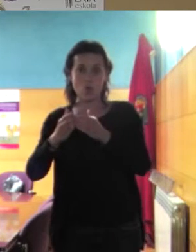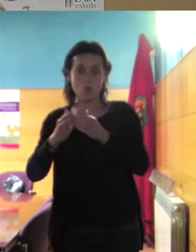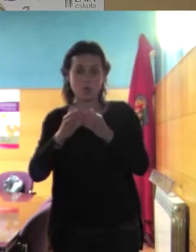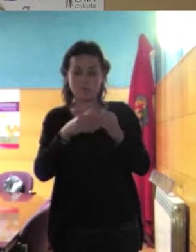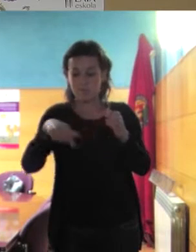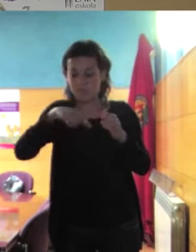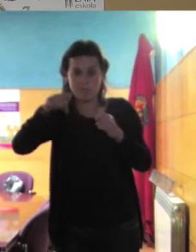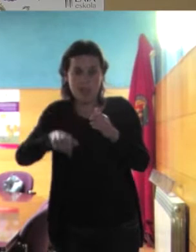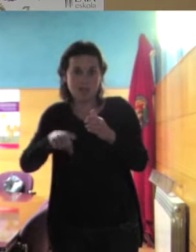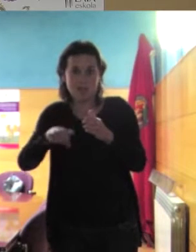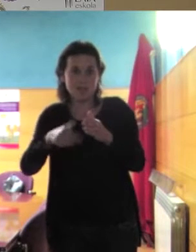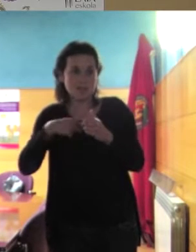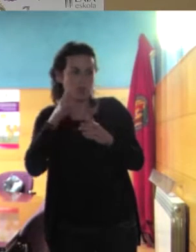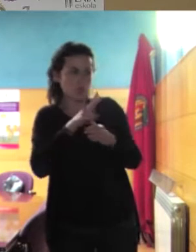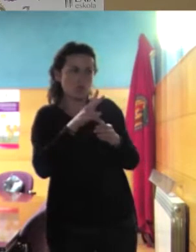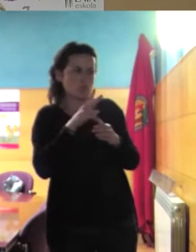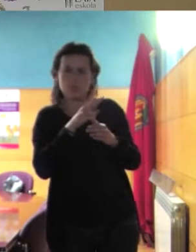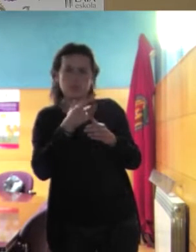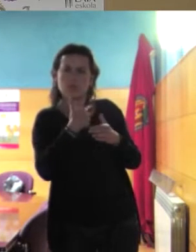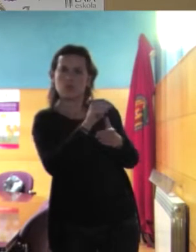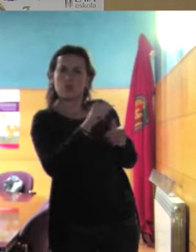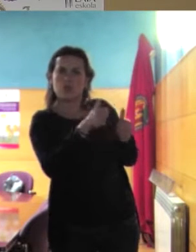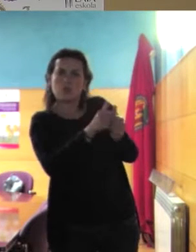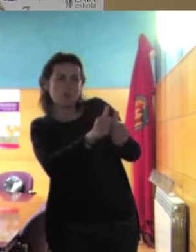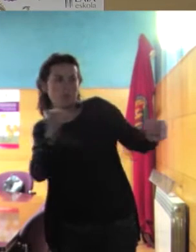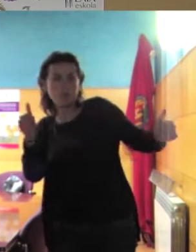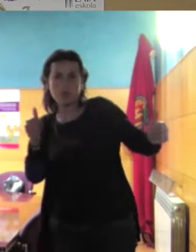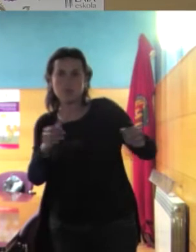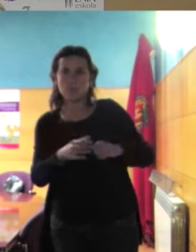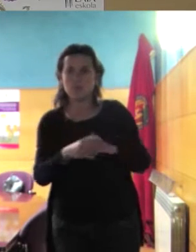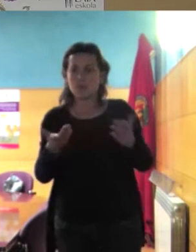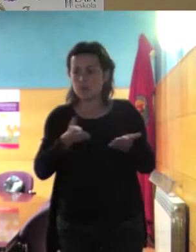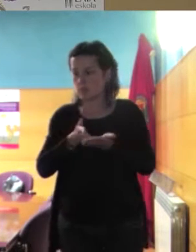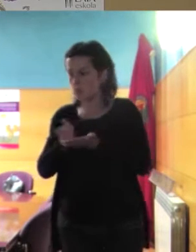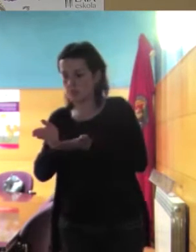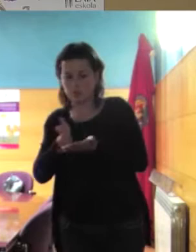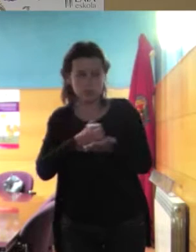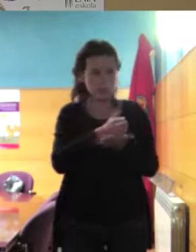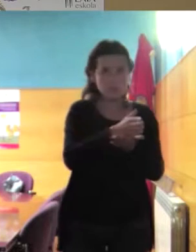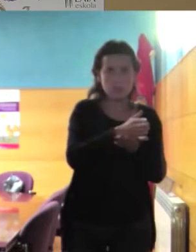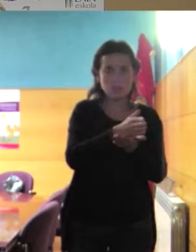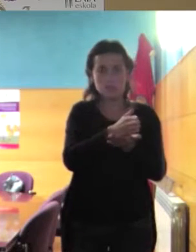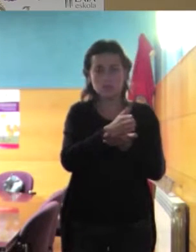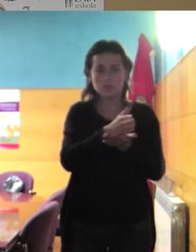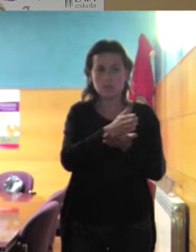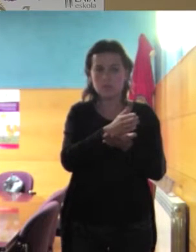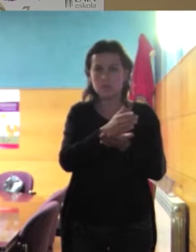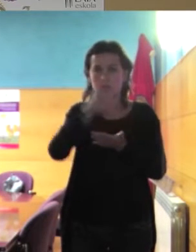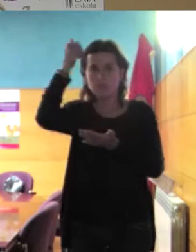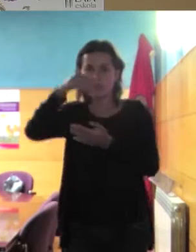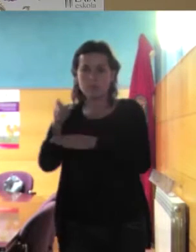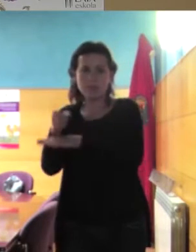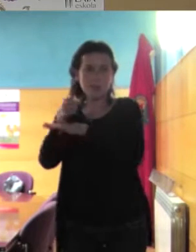está ahí pues en fin entre dos entre dos corrientes y sentimos como desde cada patriarcado se le hacen